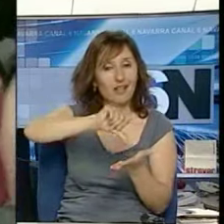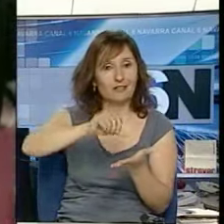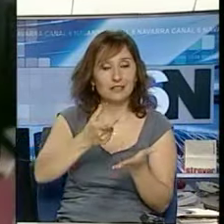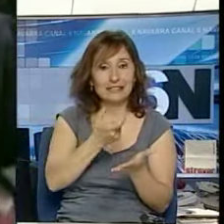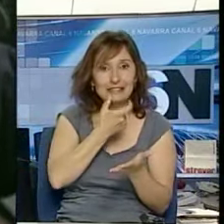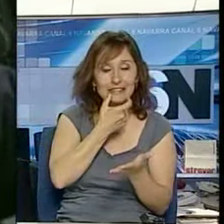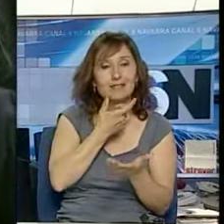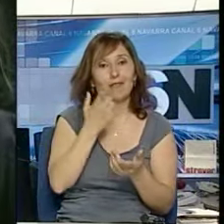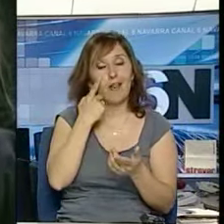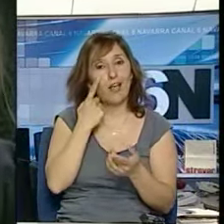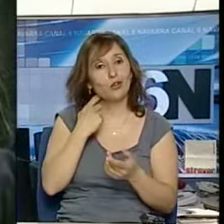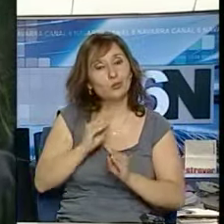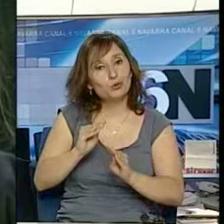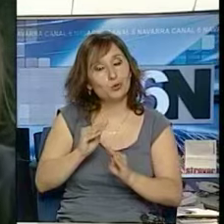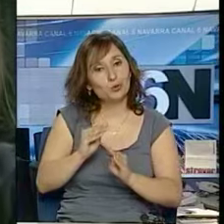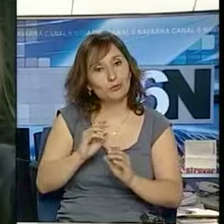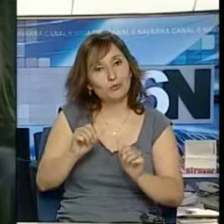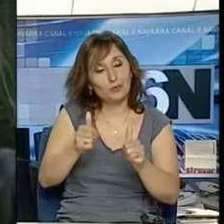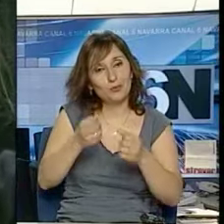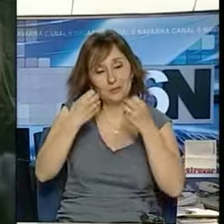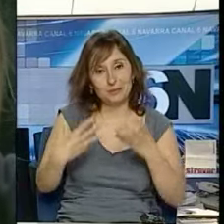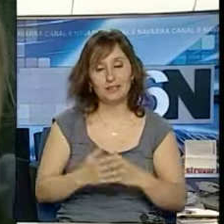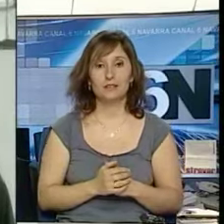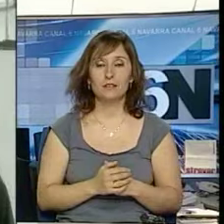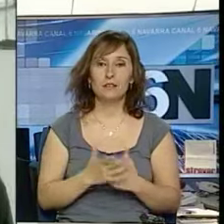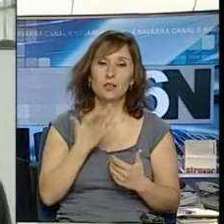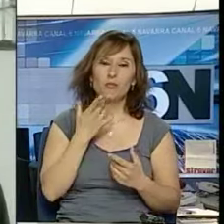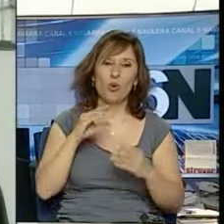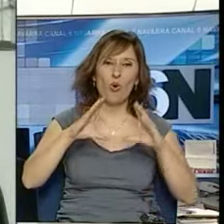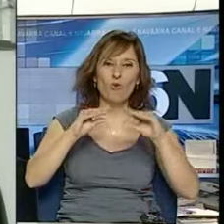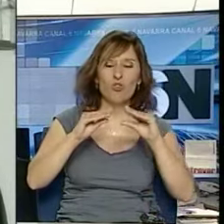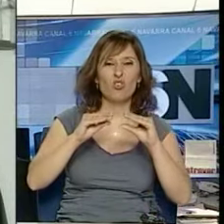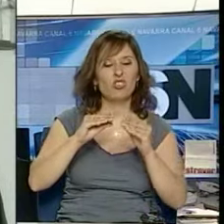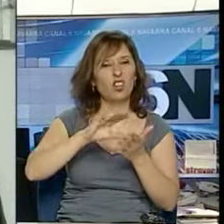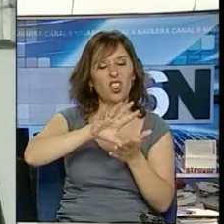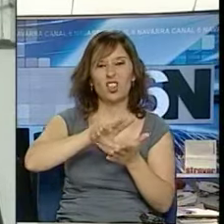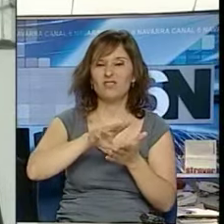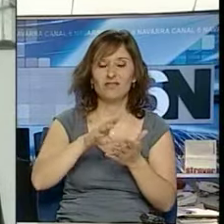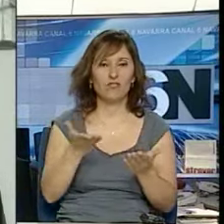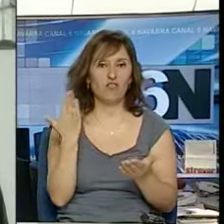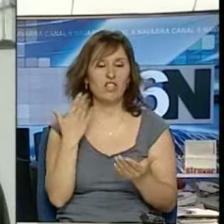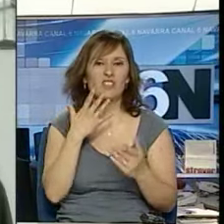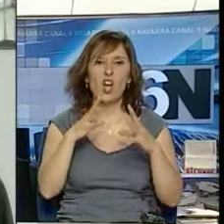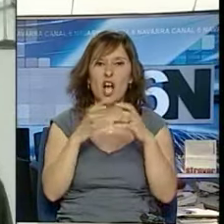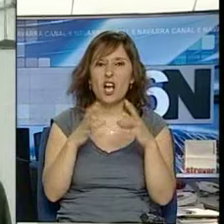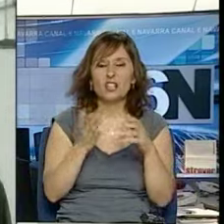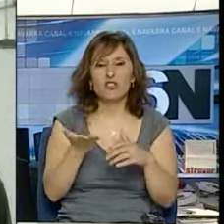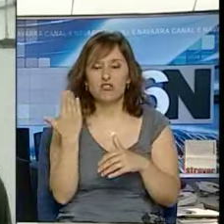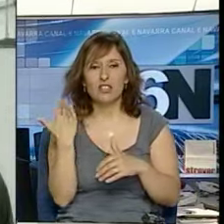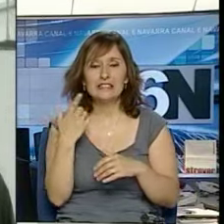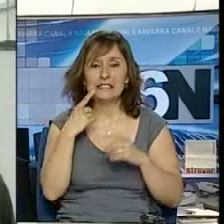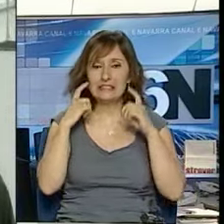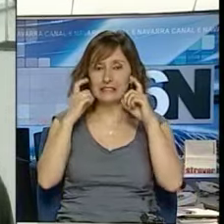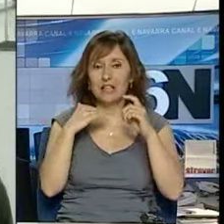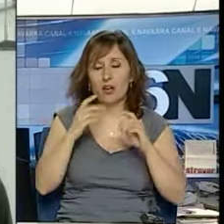inculcar buenos hábitos. Potenciar un poco los desayunos saludables, por quitar la bollería industrial, quitar tanto exceso de grasas y poner algo